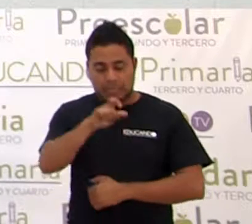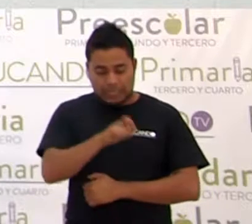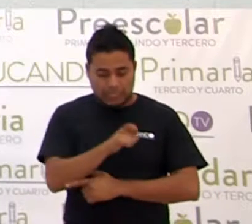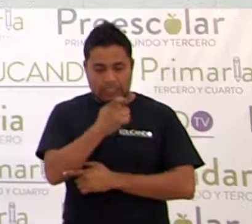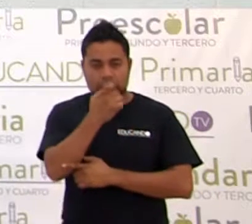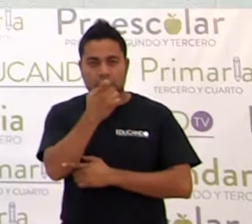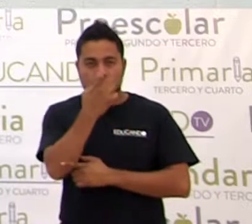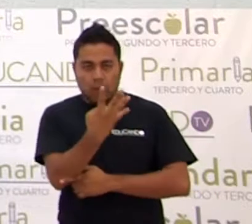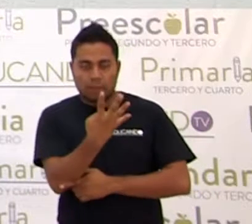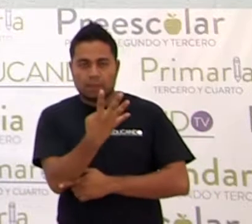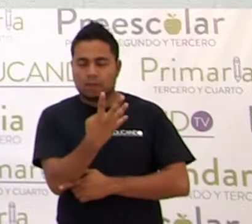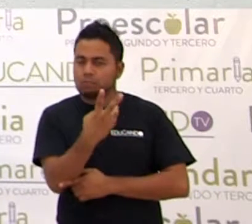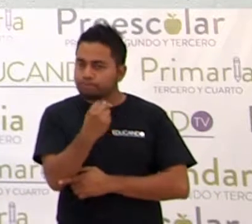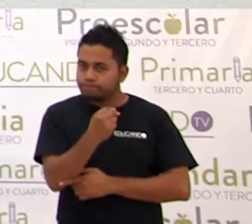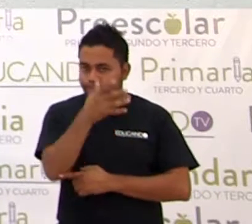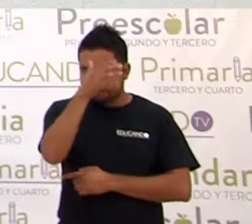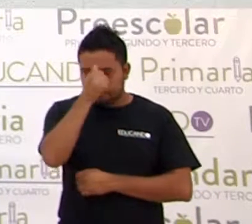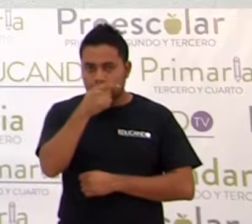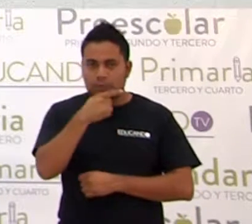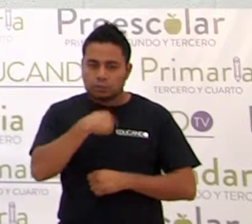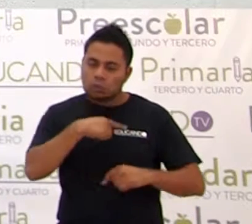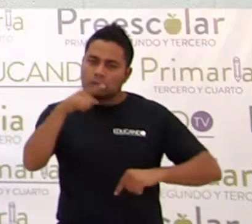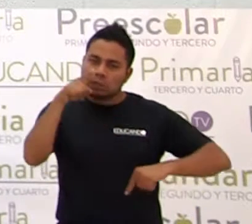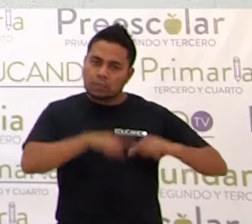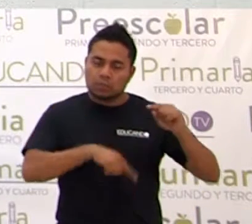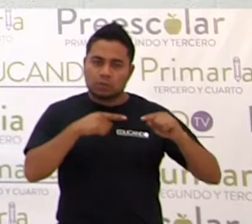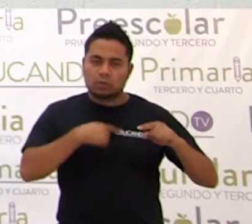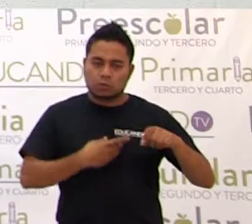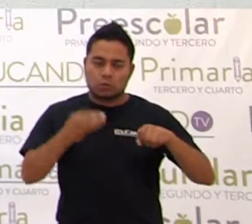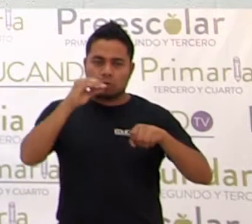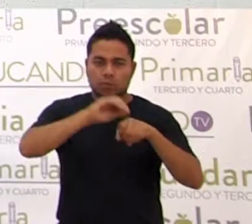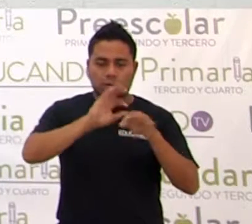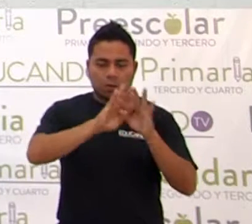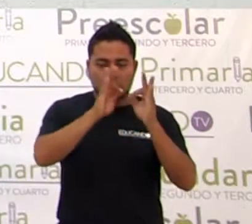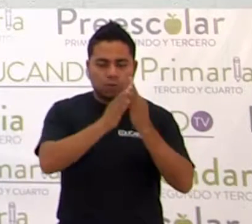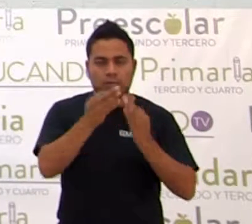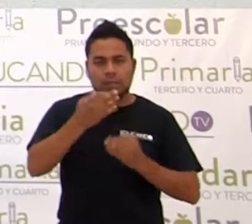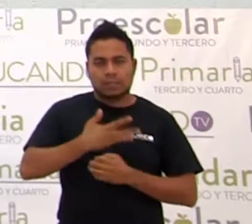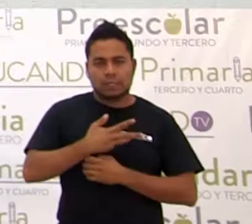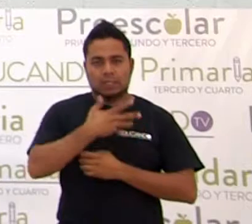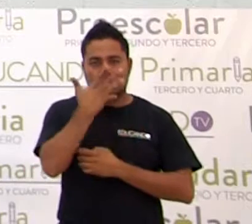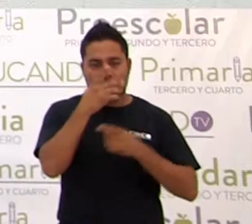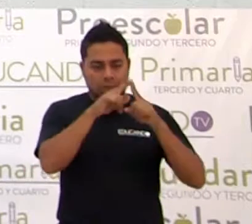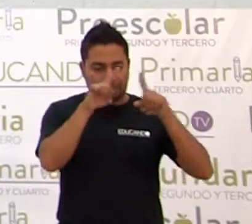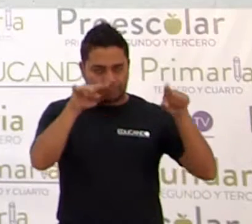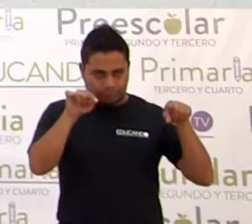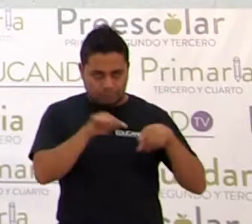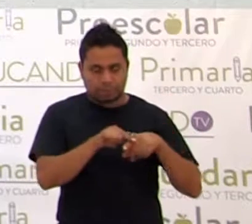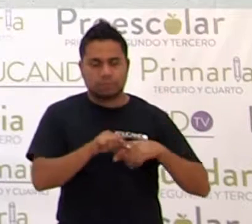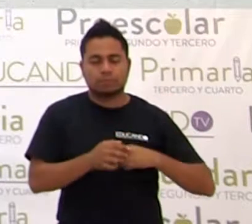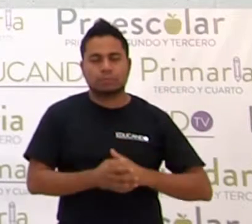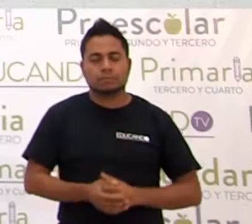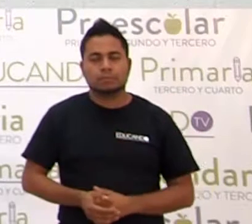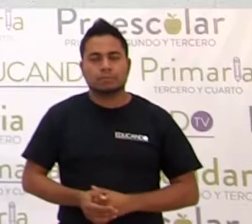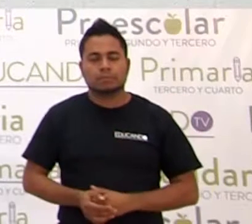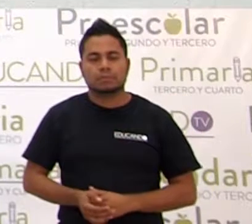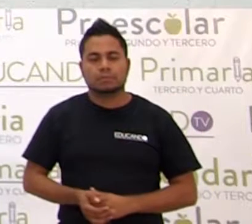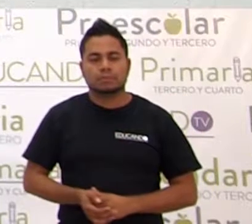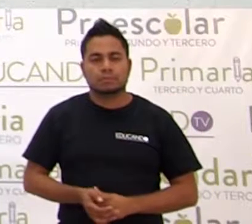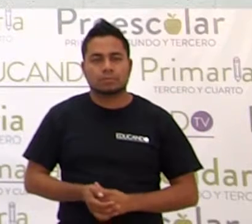en lugar de la X cuarta, vamos a poner una figura que tiene cuatro lados, ¿sí? Más, ¿sí?